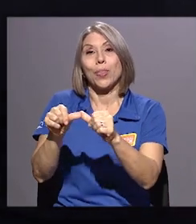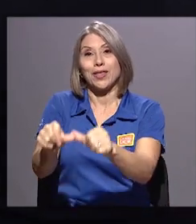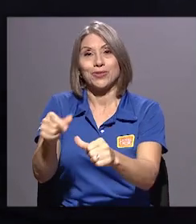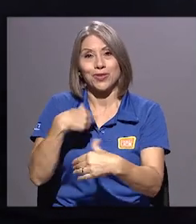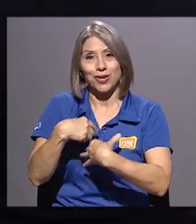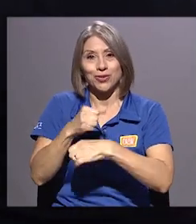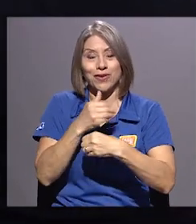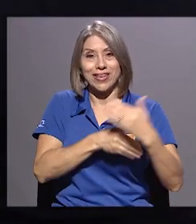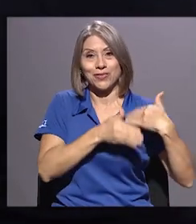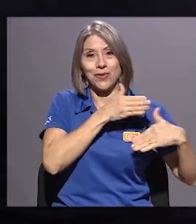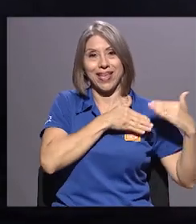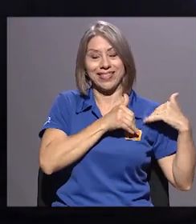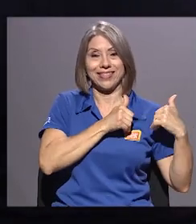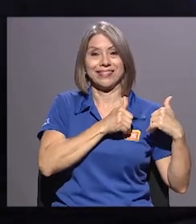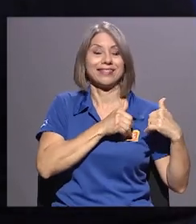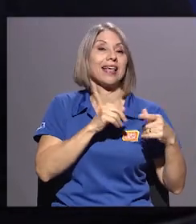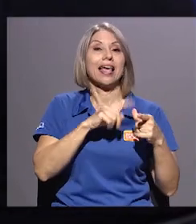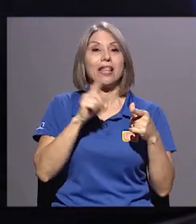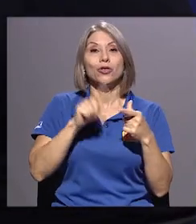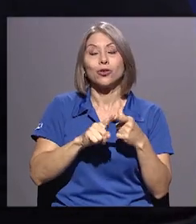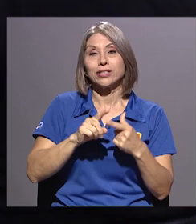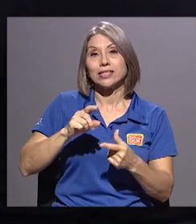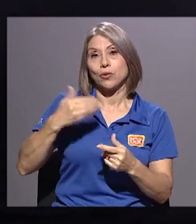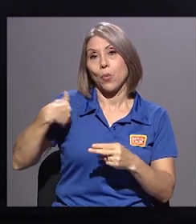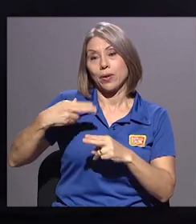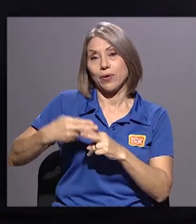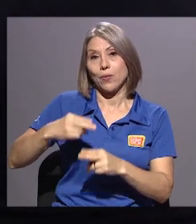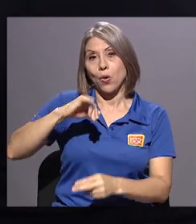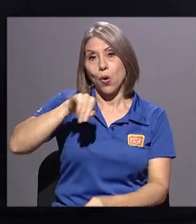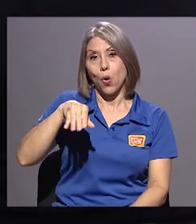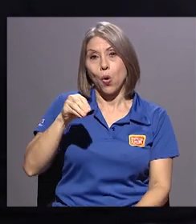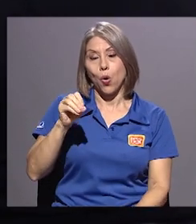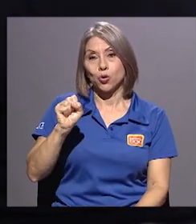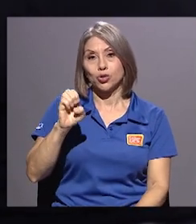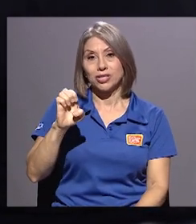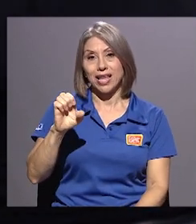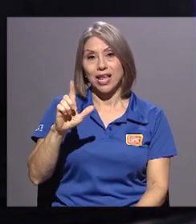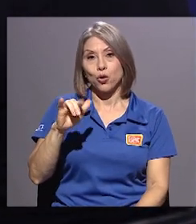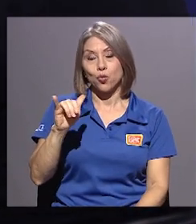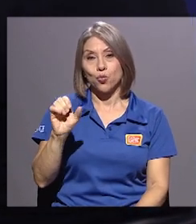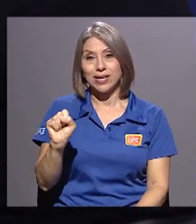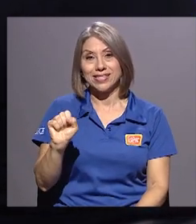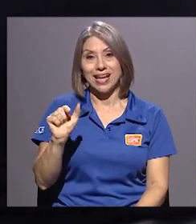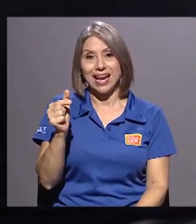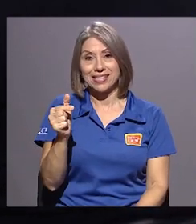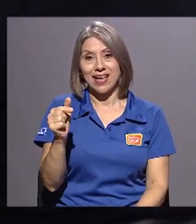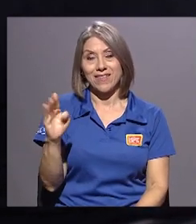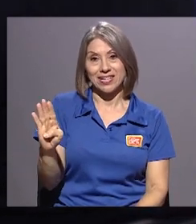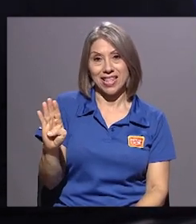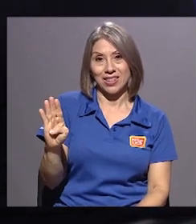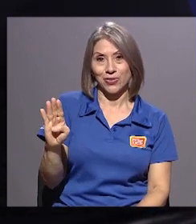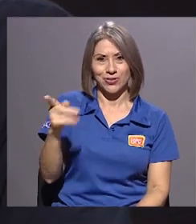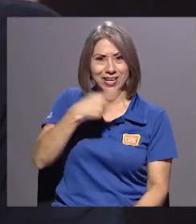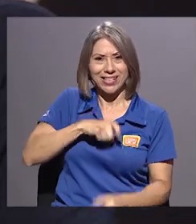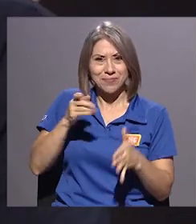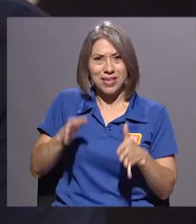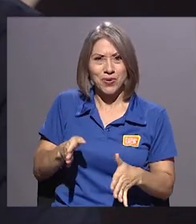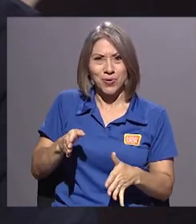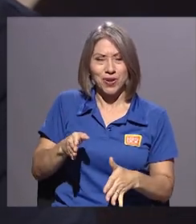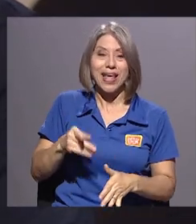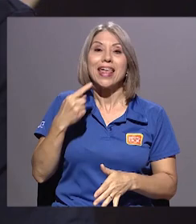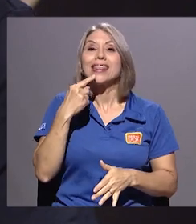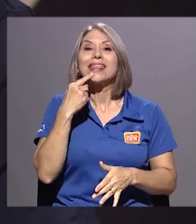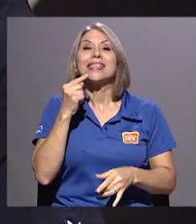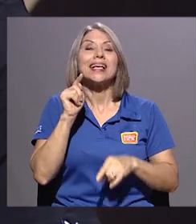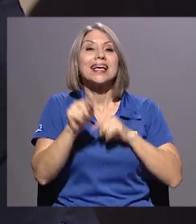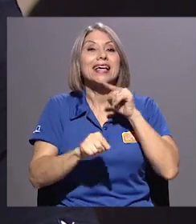Y desde el punto de vista, José Luis García Barrientos, este español que te decía, dice en su crítica a la obra, cuesta creer